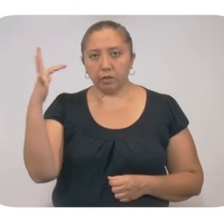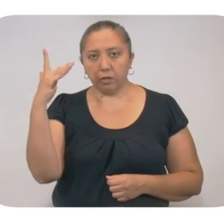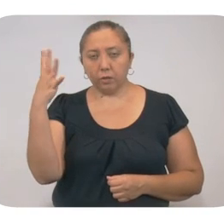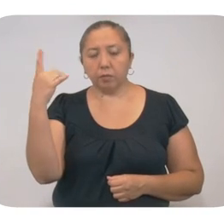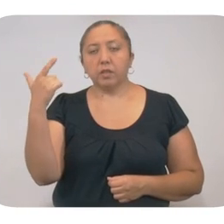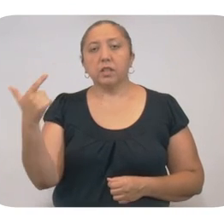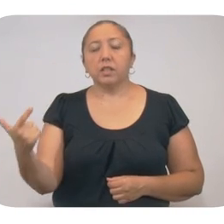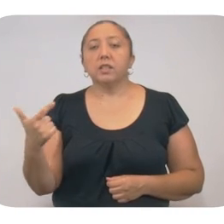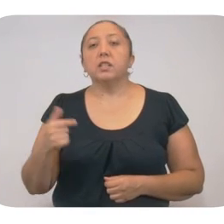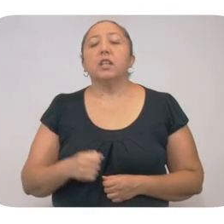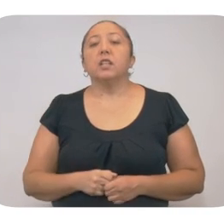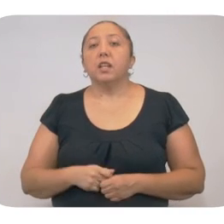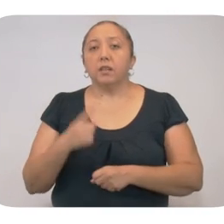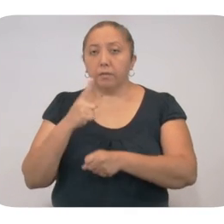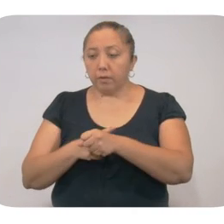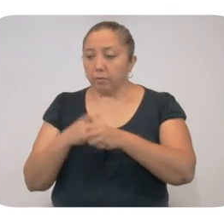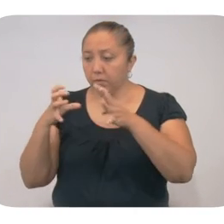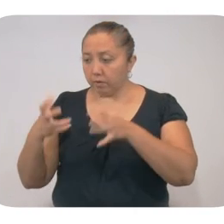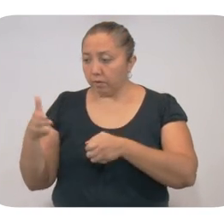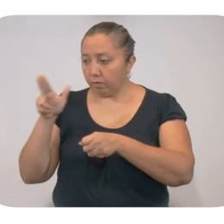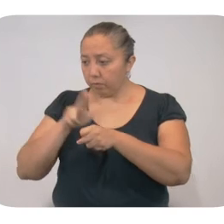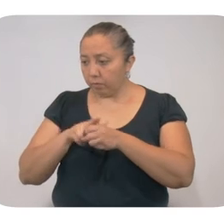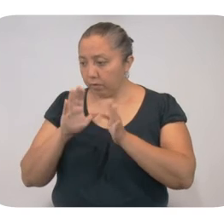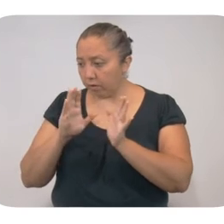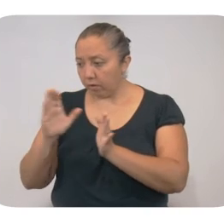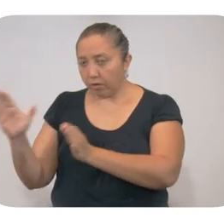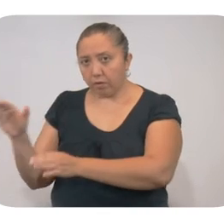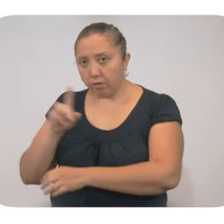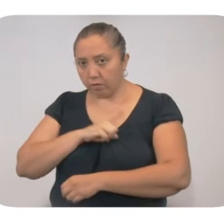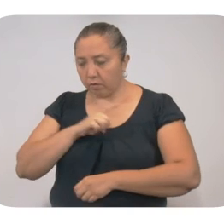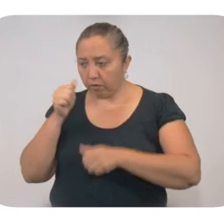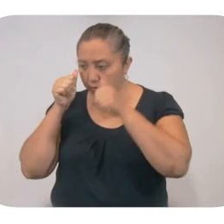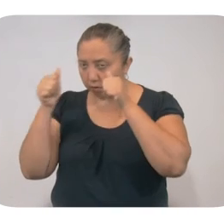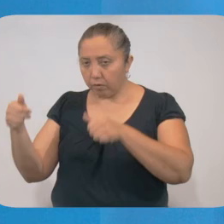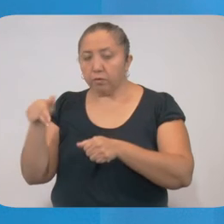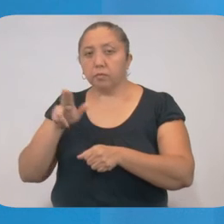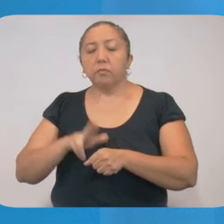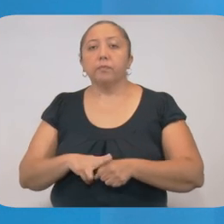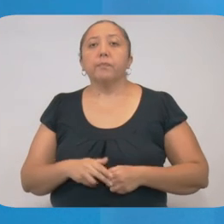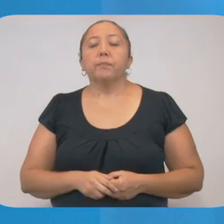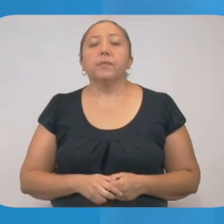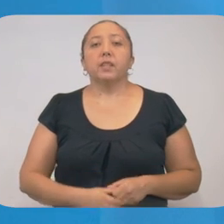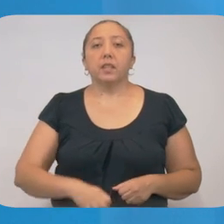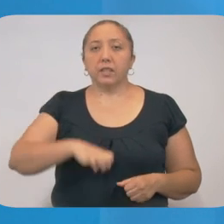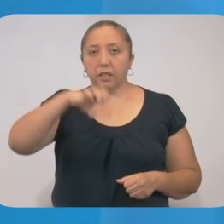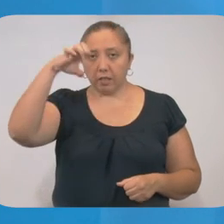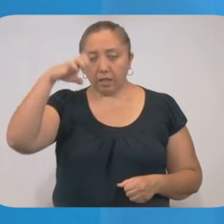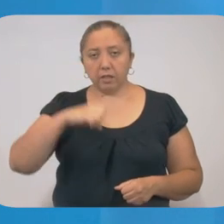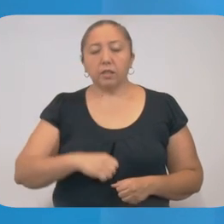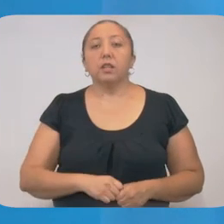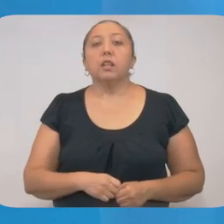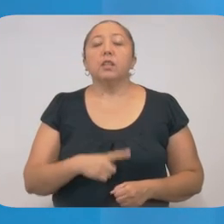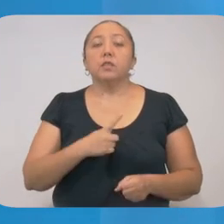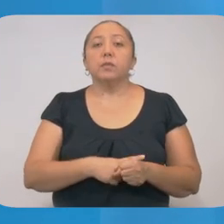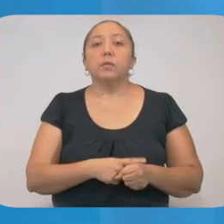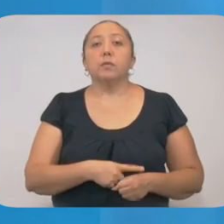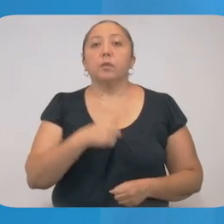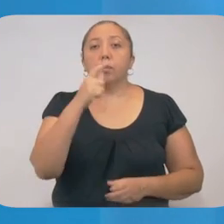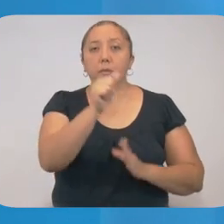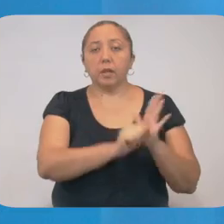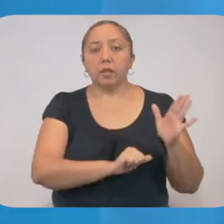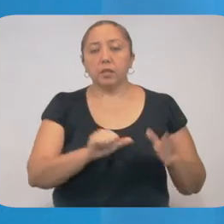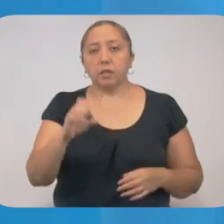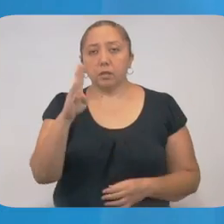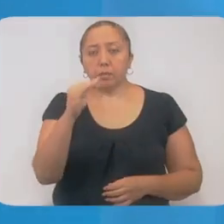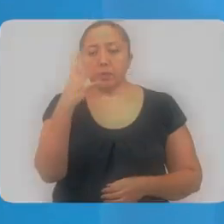257 de los casos confirmados están hospitalizados y en aislamiento total. El rango de edad de los casos confirmados es de